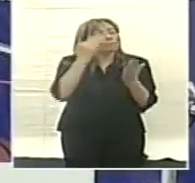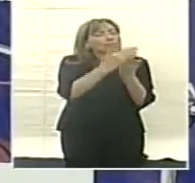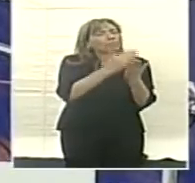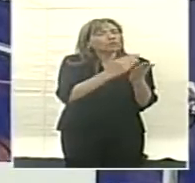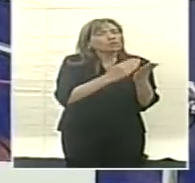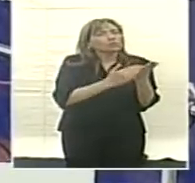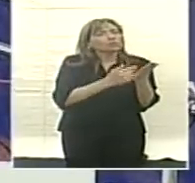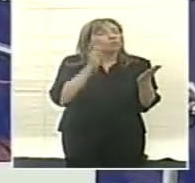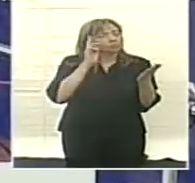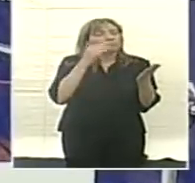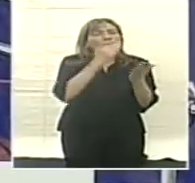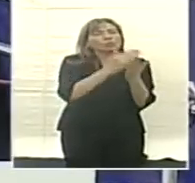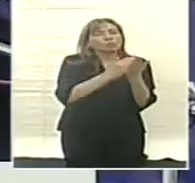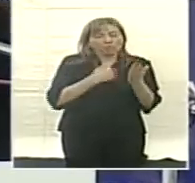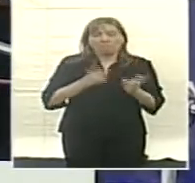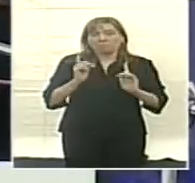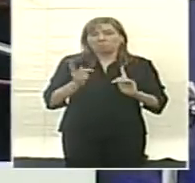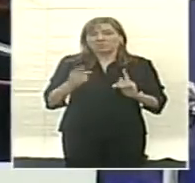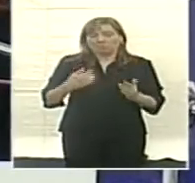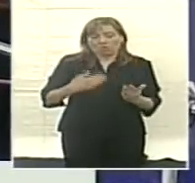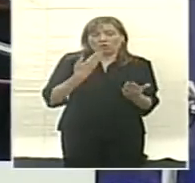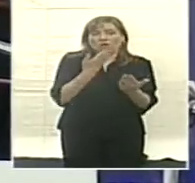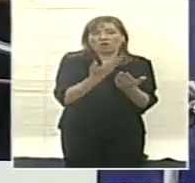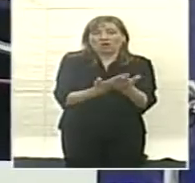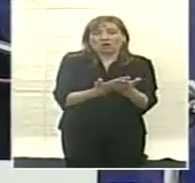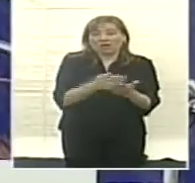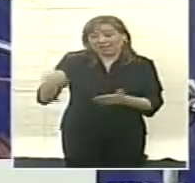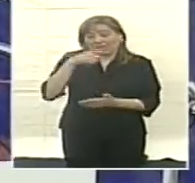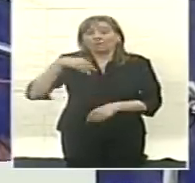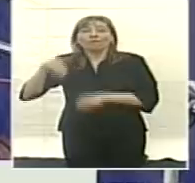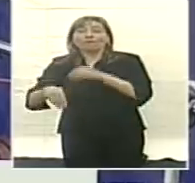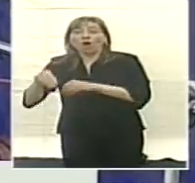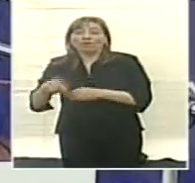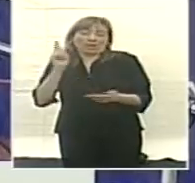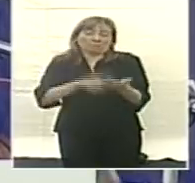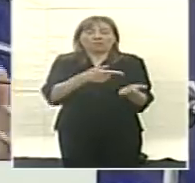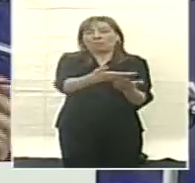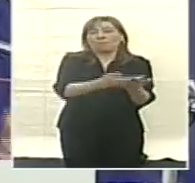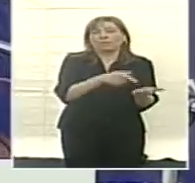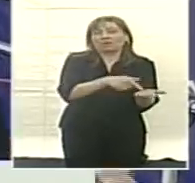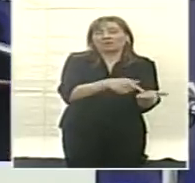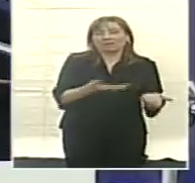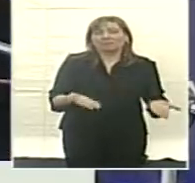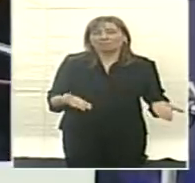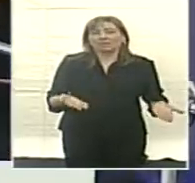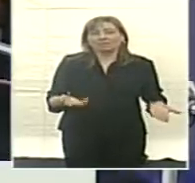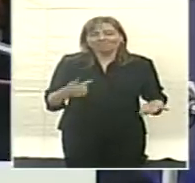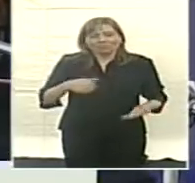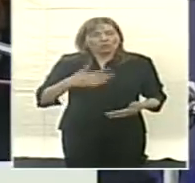proyectos por los cuales la gente elige a sus gobernantes. Entonces, yo siento que hoy,